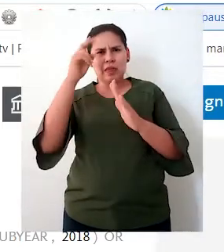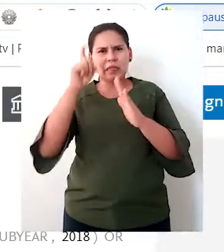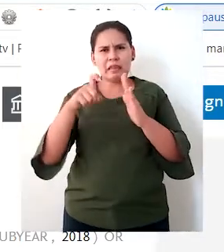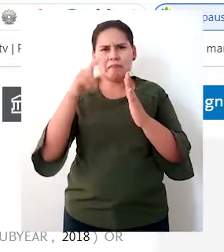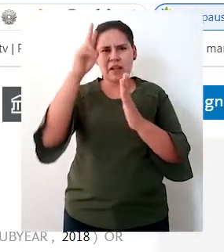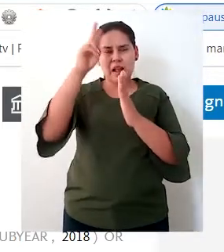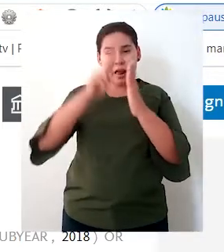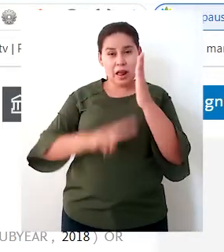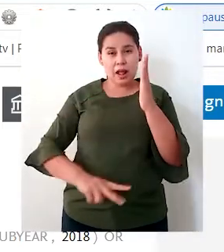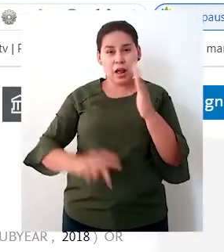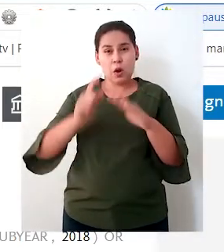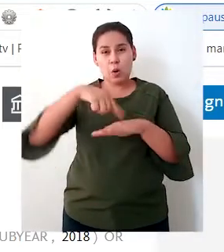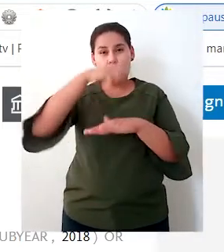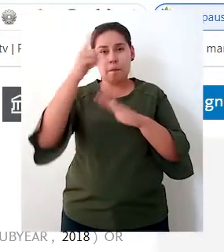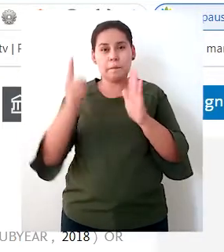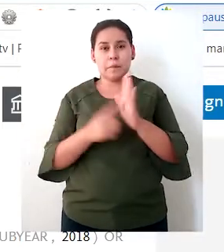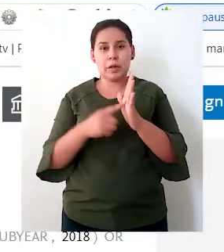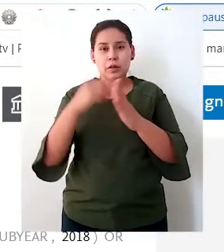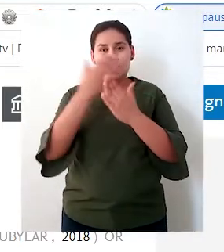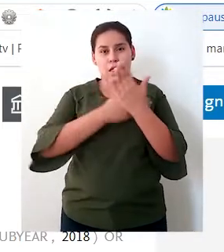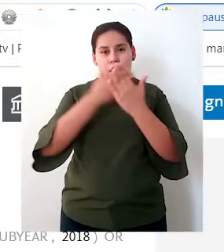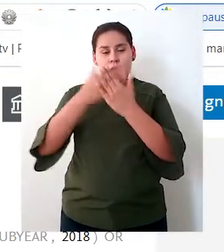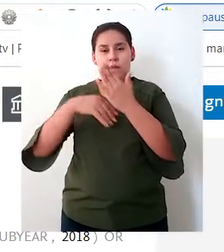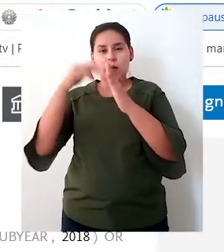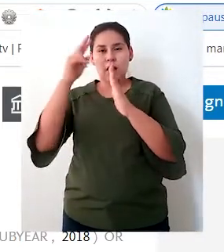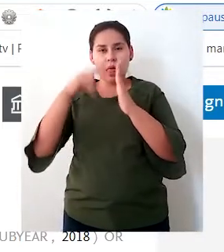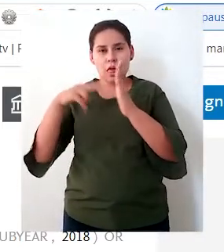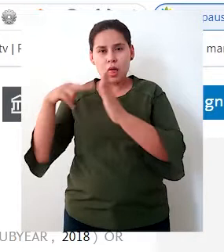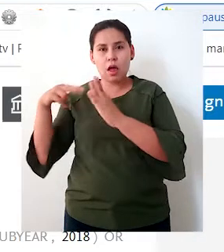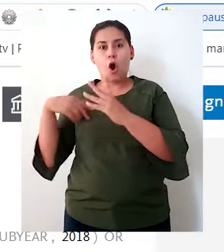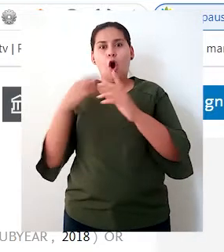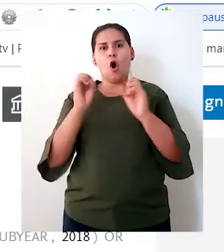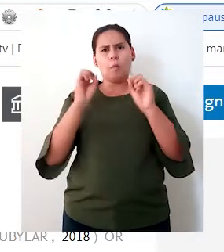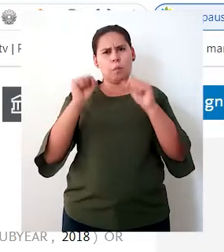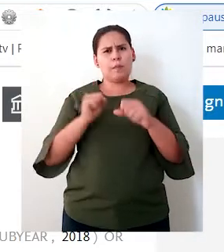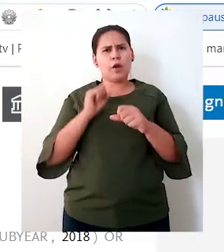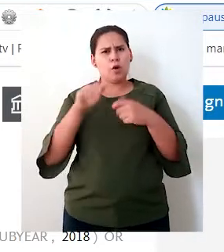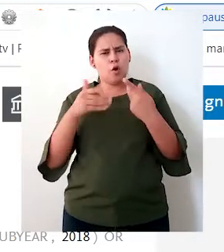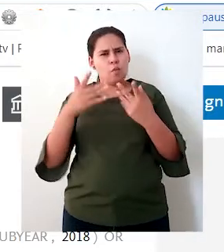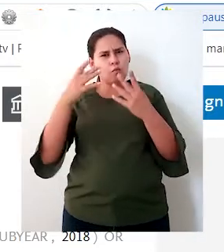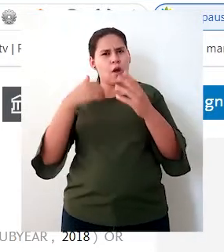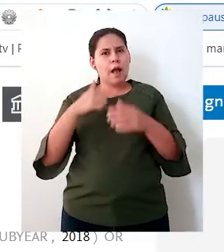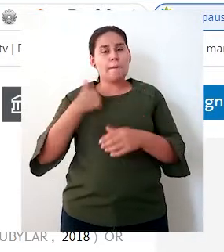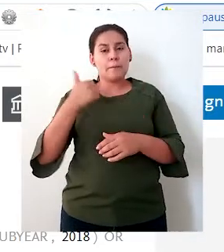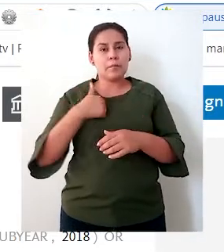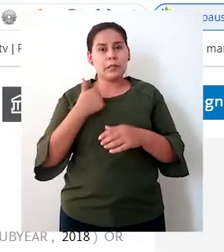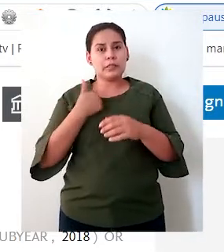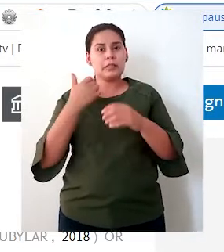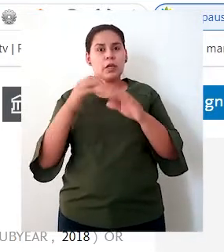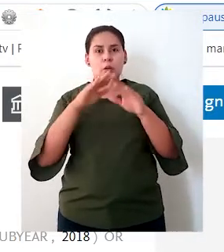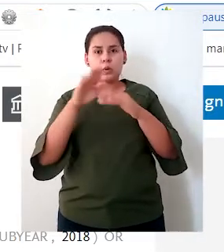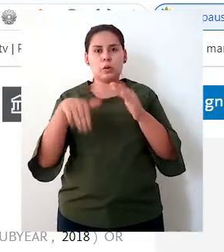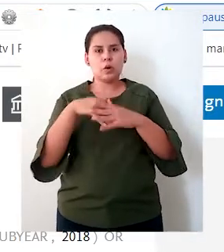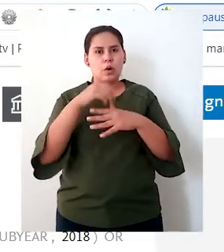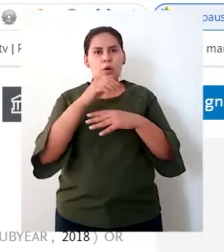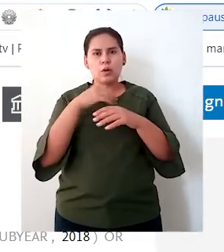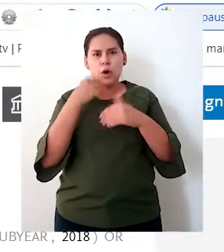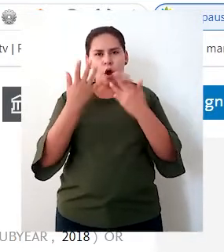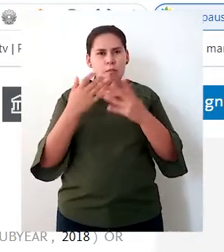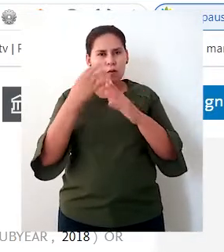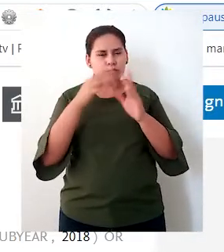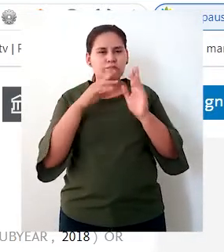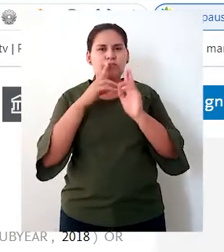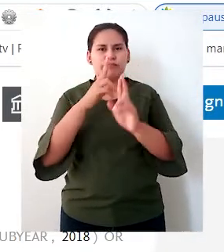toda esa información, todos esos documentos, ¿existe alguna forma de que yo pueda aprovechar todos esos